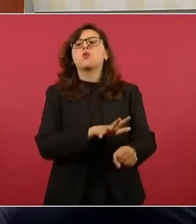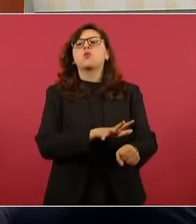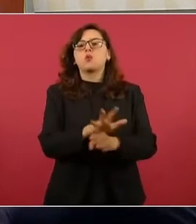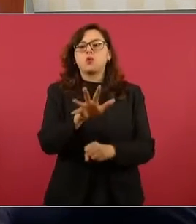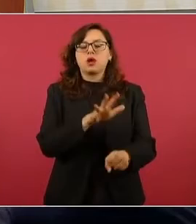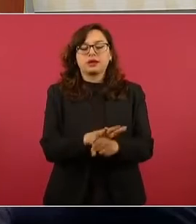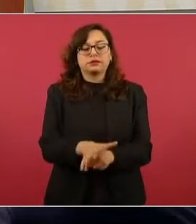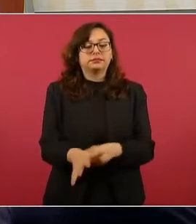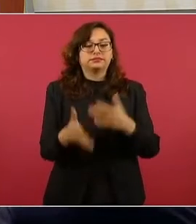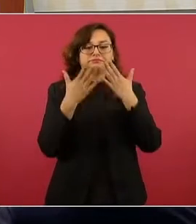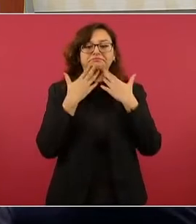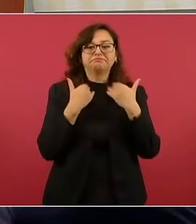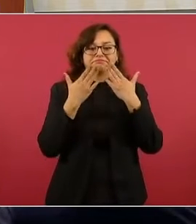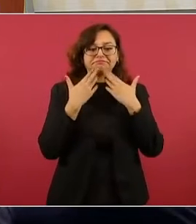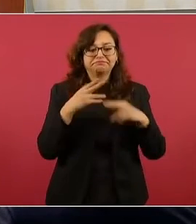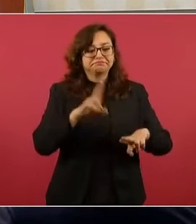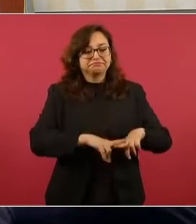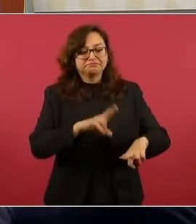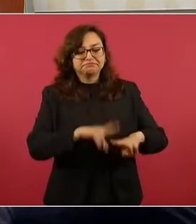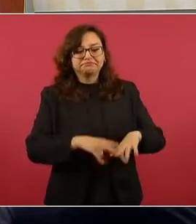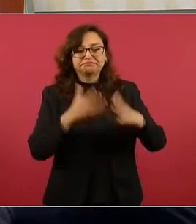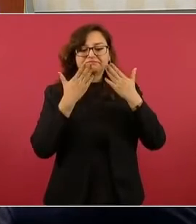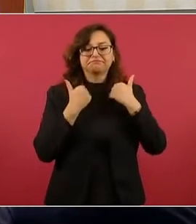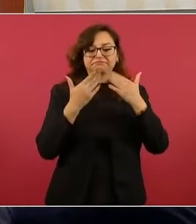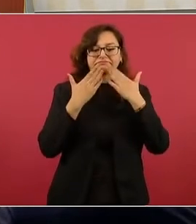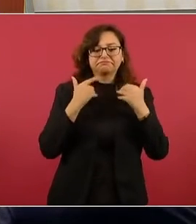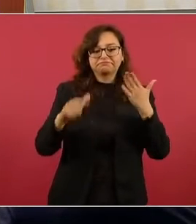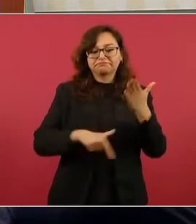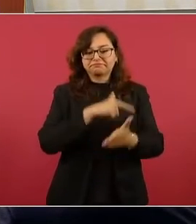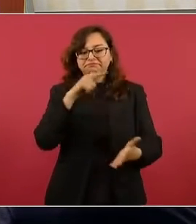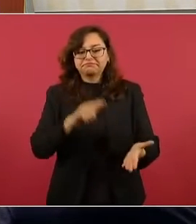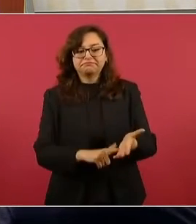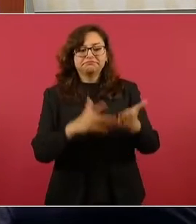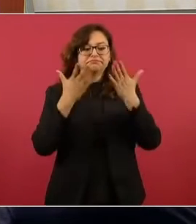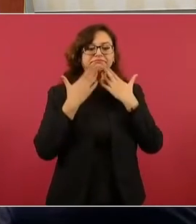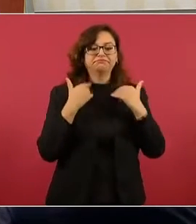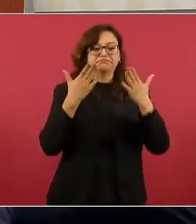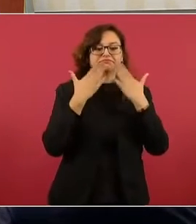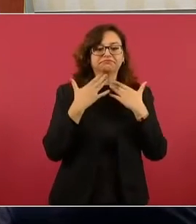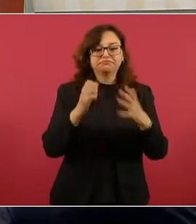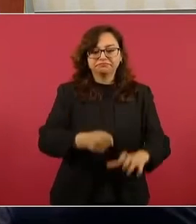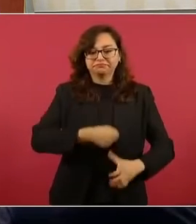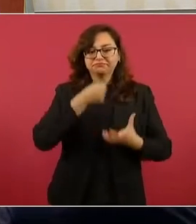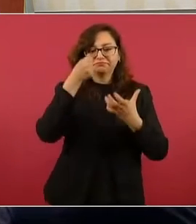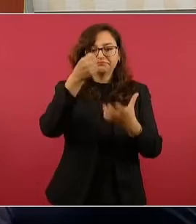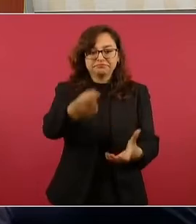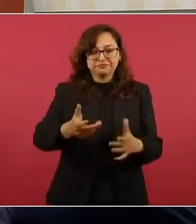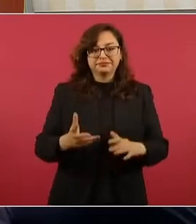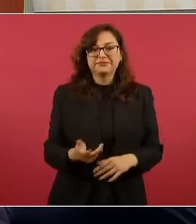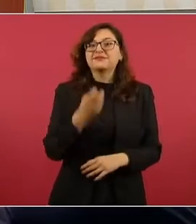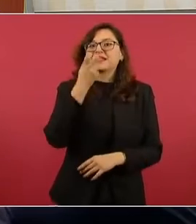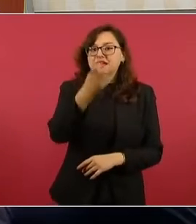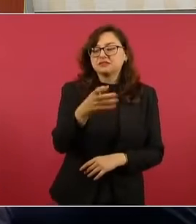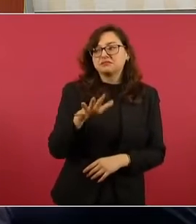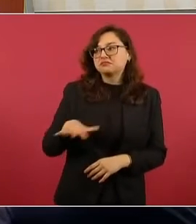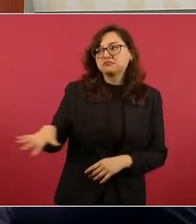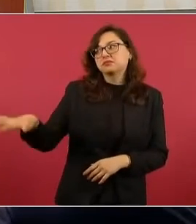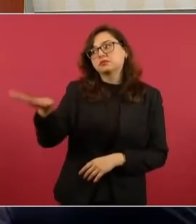había presupuesto, porque lo que querían la poner la educación al mercado, como si fuese una